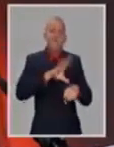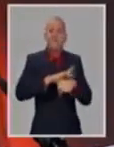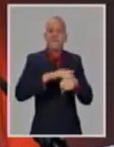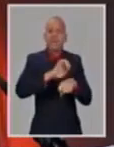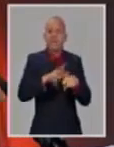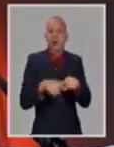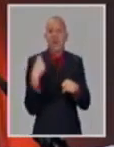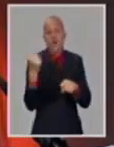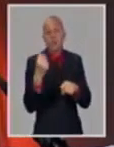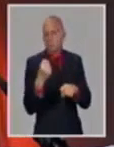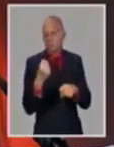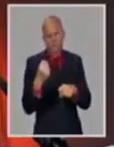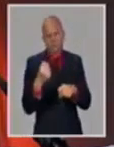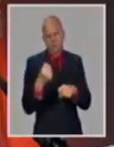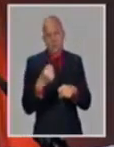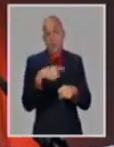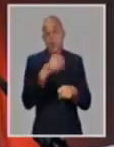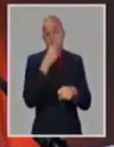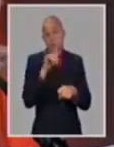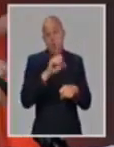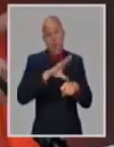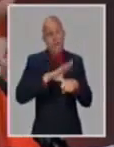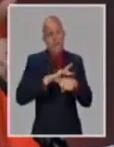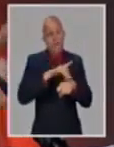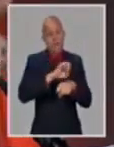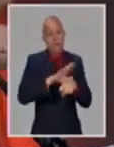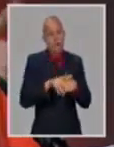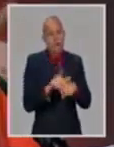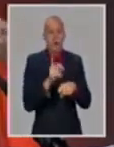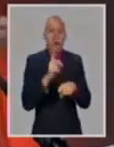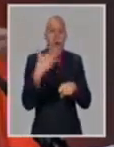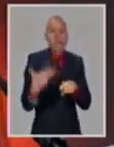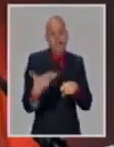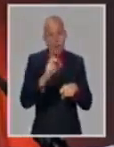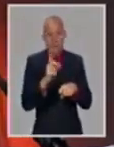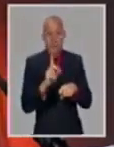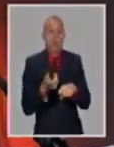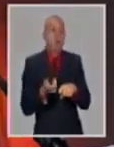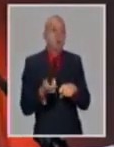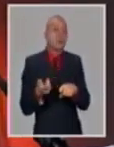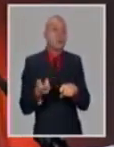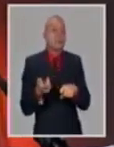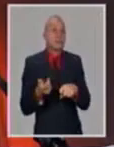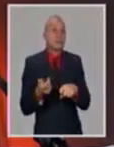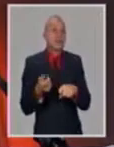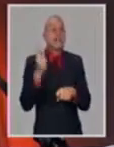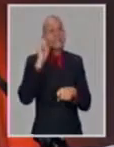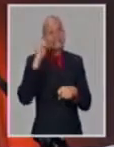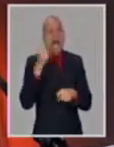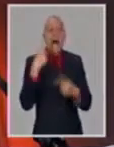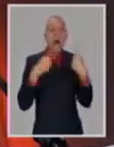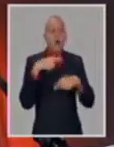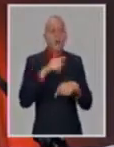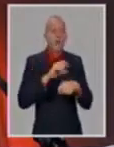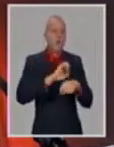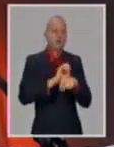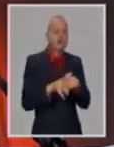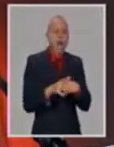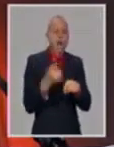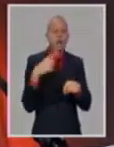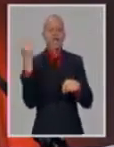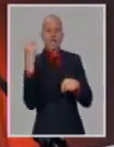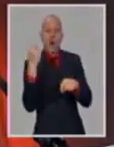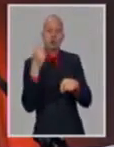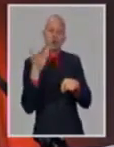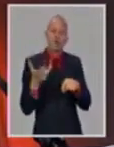no diría suave, porque ninguno es suave, porque es un virus que mata, pero la menos patógena. Realmente,